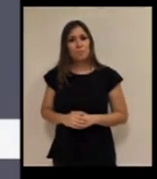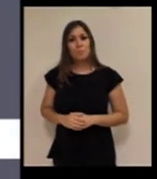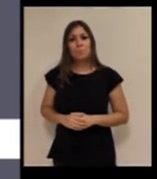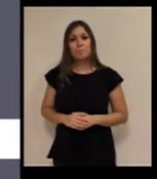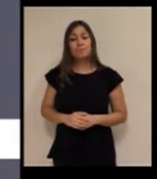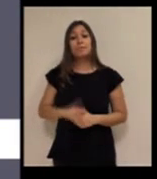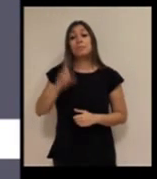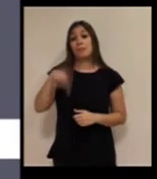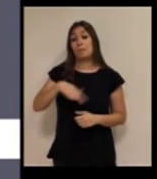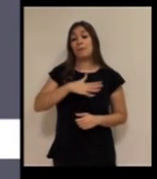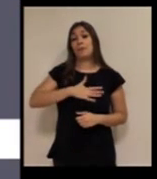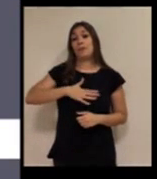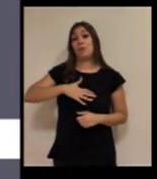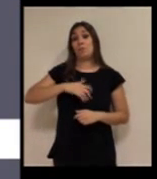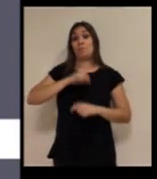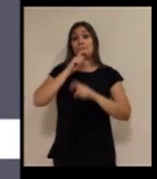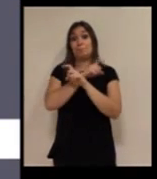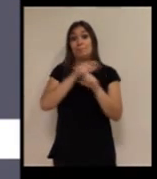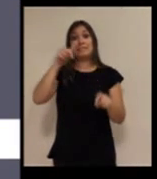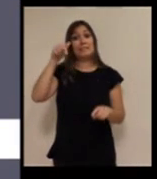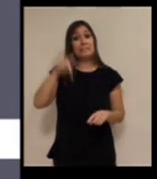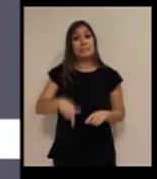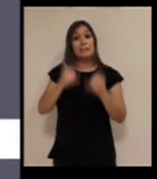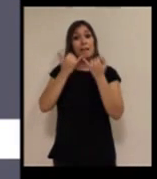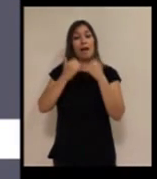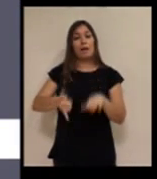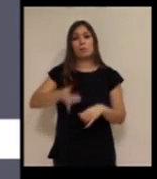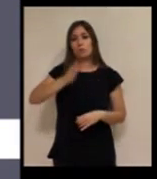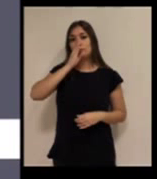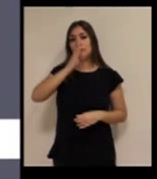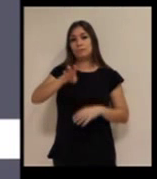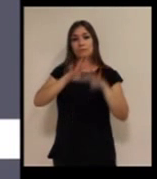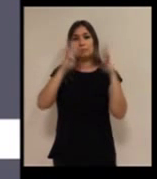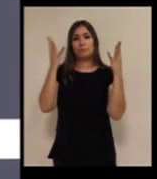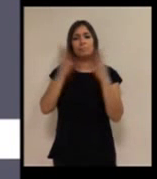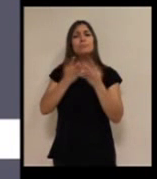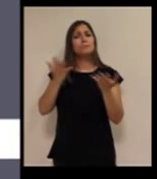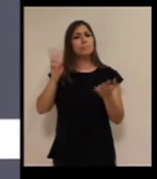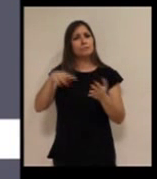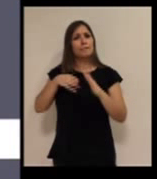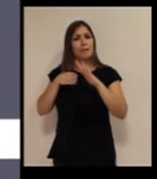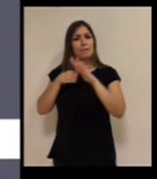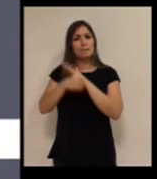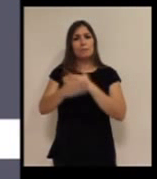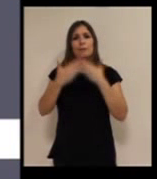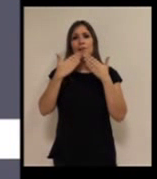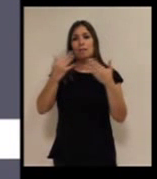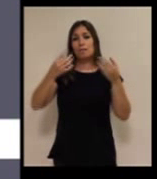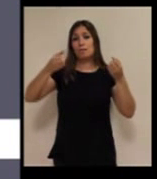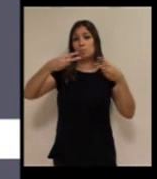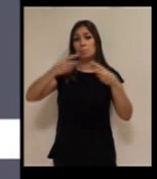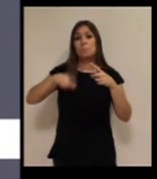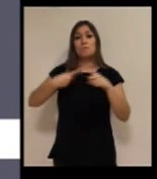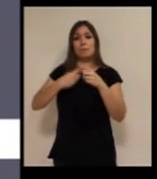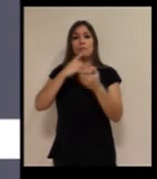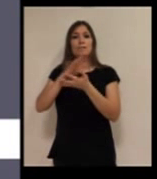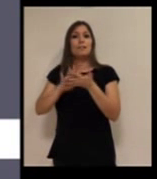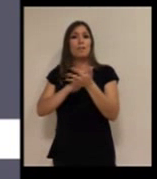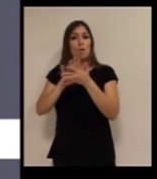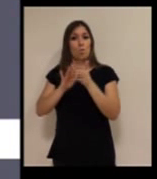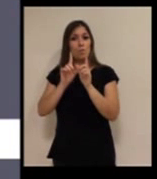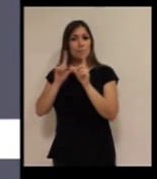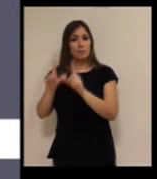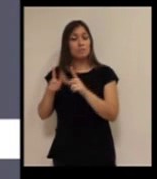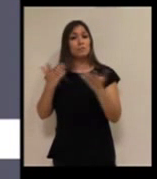Quiero también recordar que este evento lo transmitimos de manera accesible a través de subtitulado y de lengua de signos,